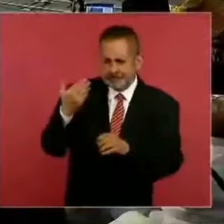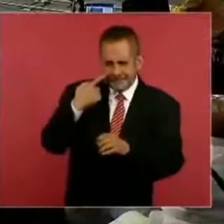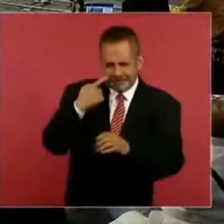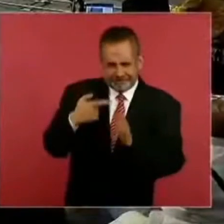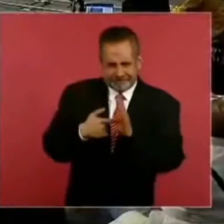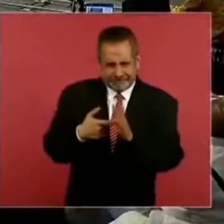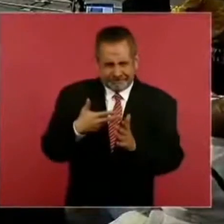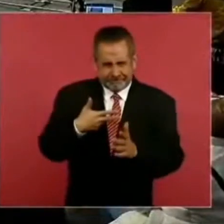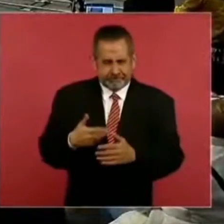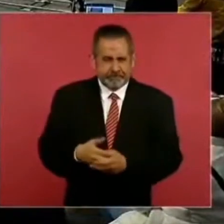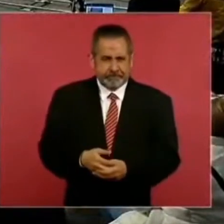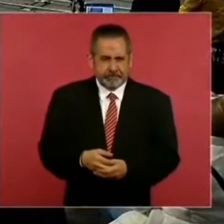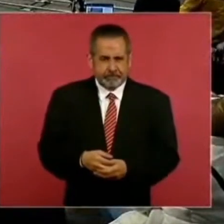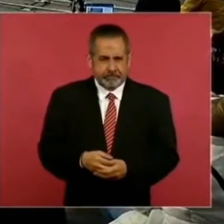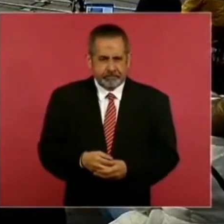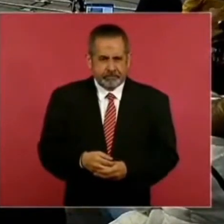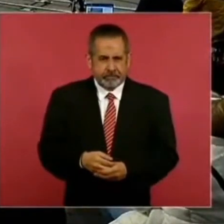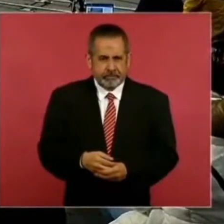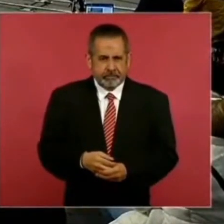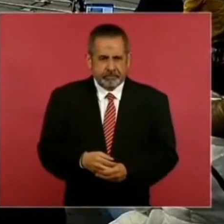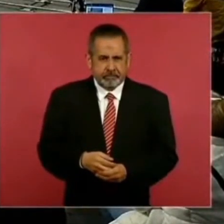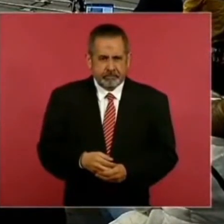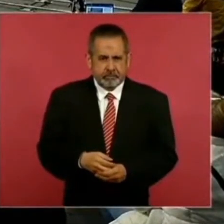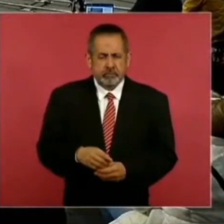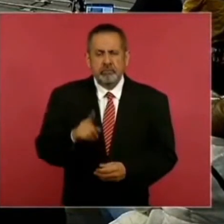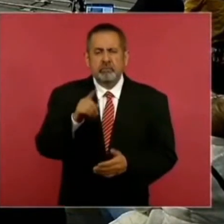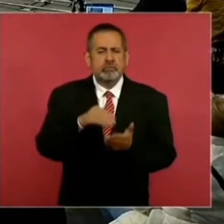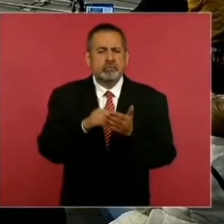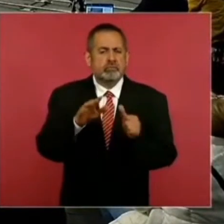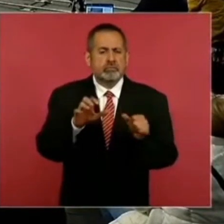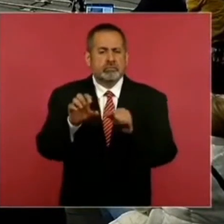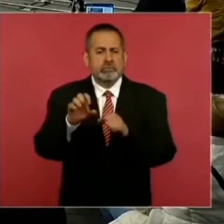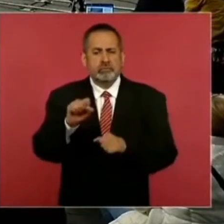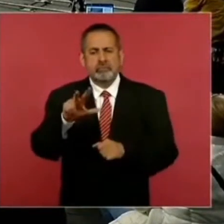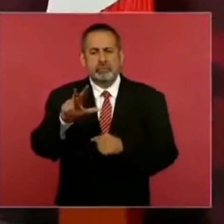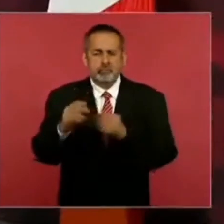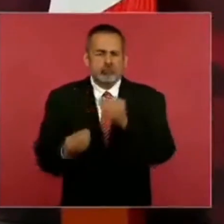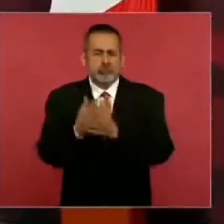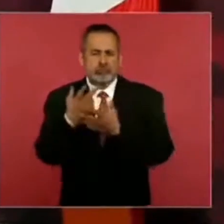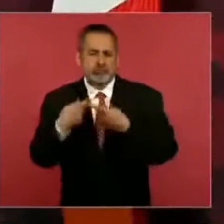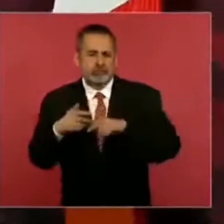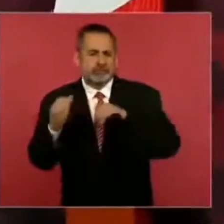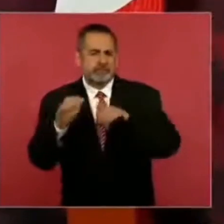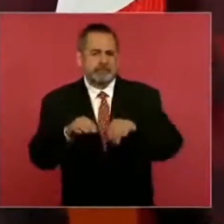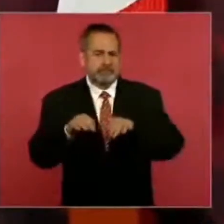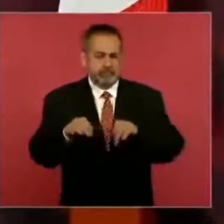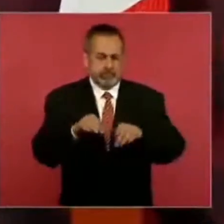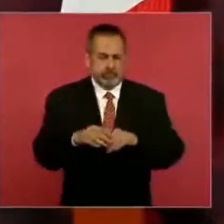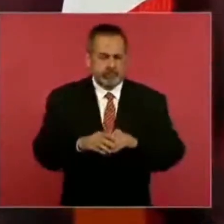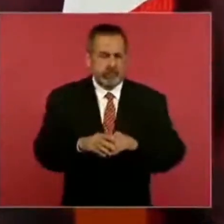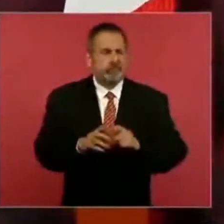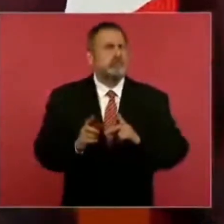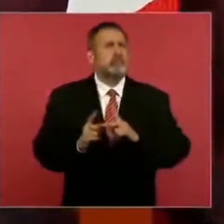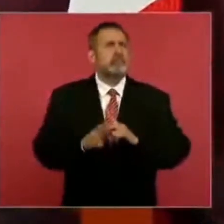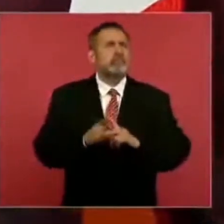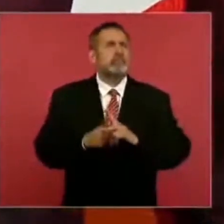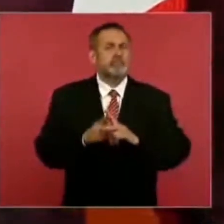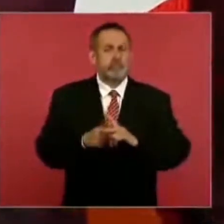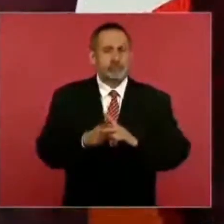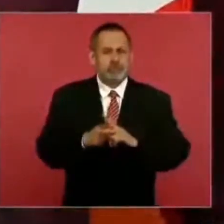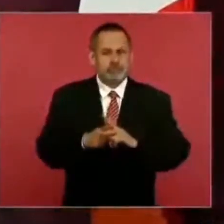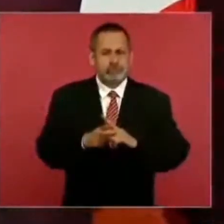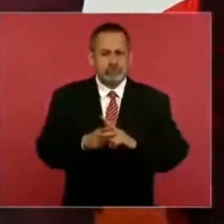¿Un millón? 668 nuevos empleos. Si lo dividimos en qué